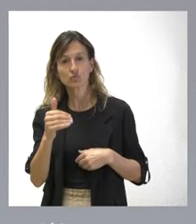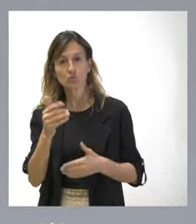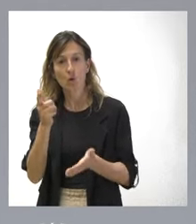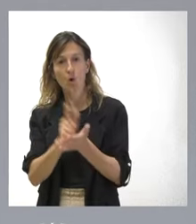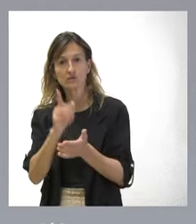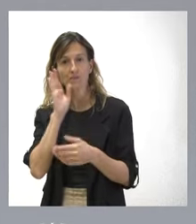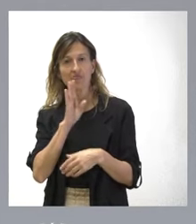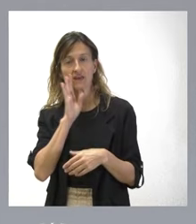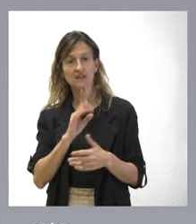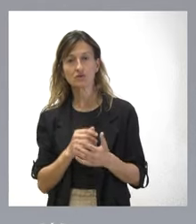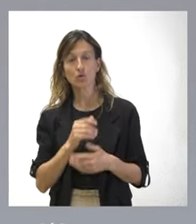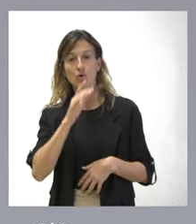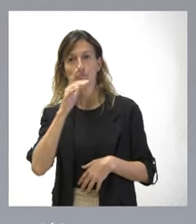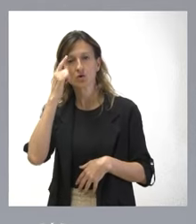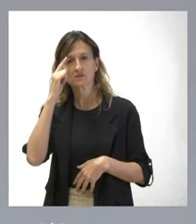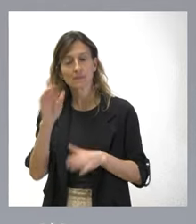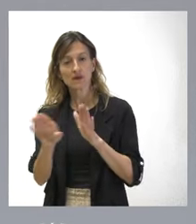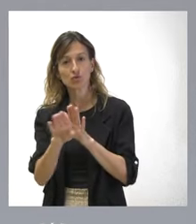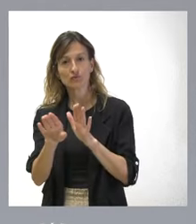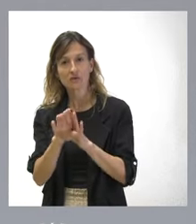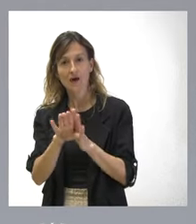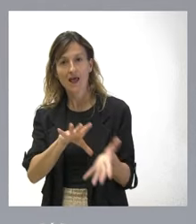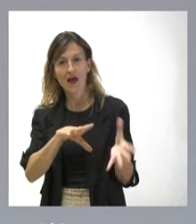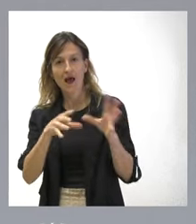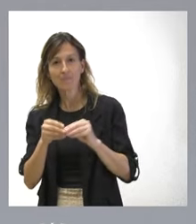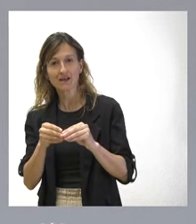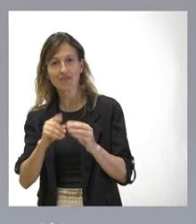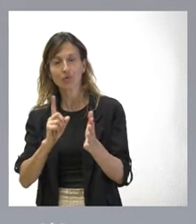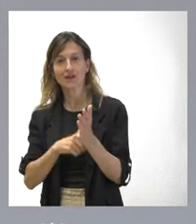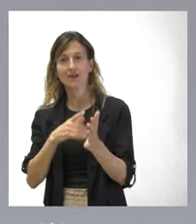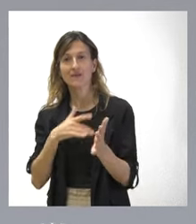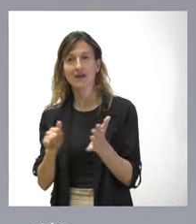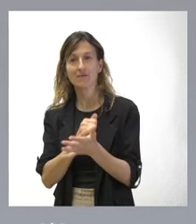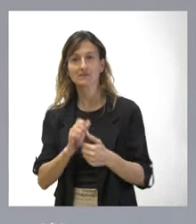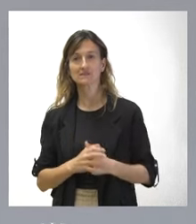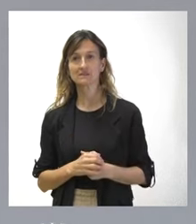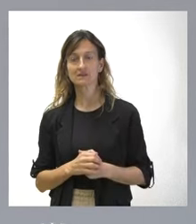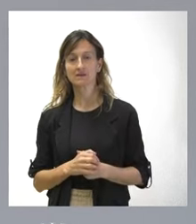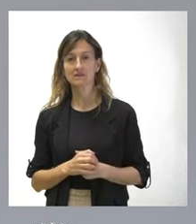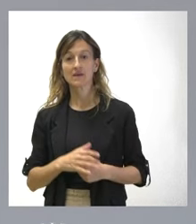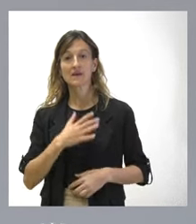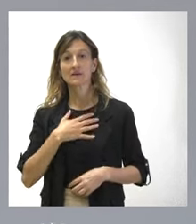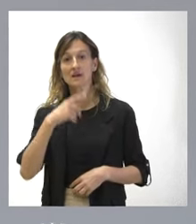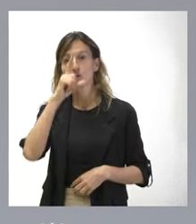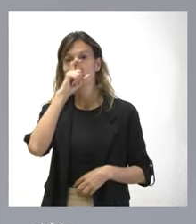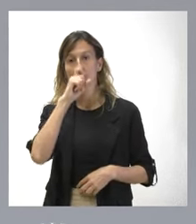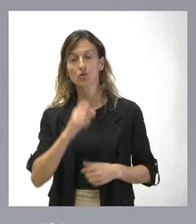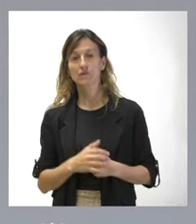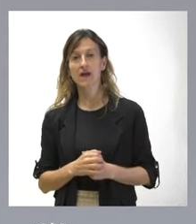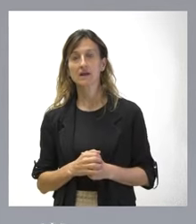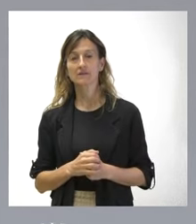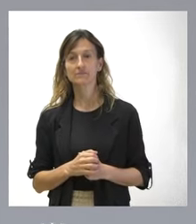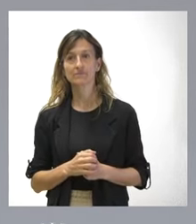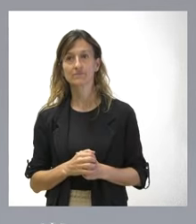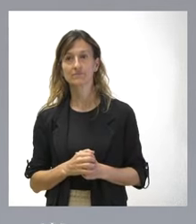sabiendo que les va a seguir siendo aplicable la ley de amnistía. De hecho, quiero recordarles que ha habido una